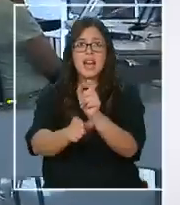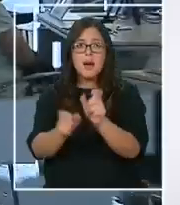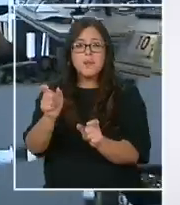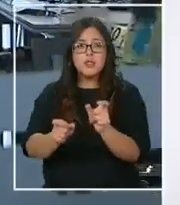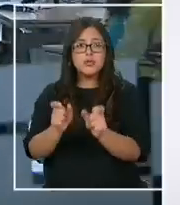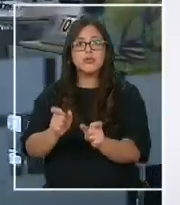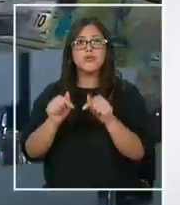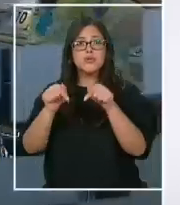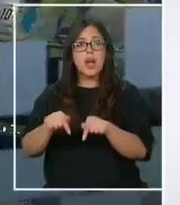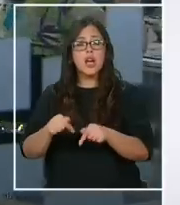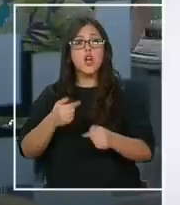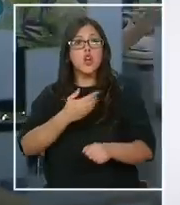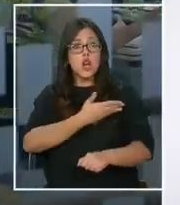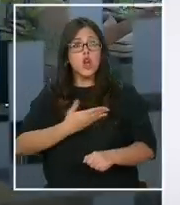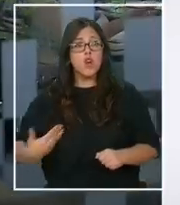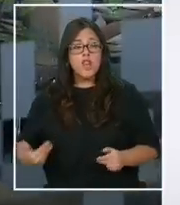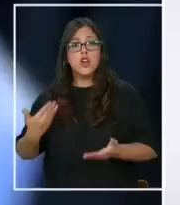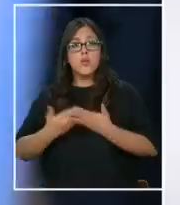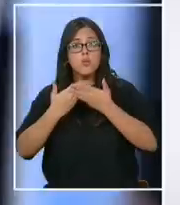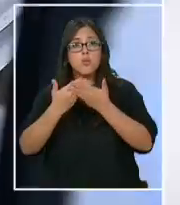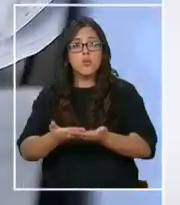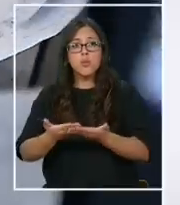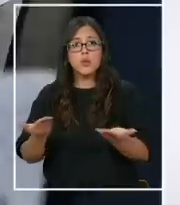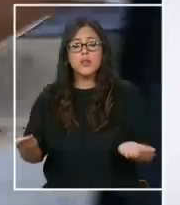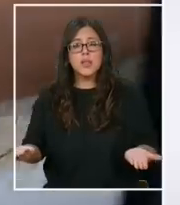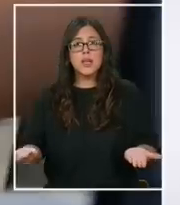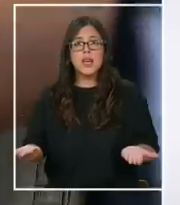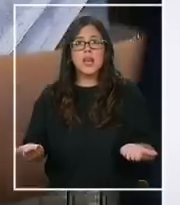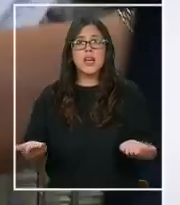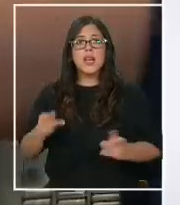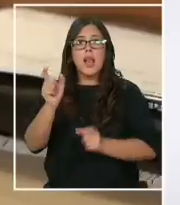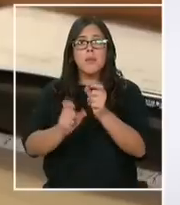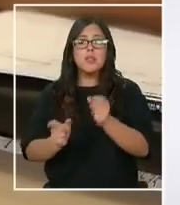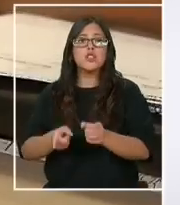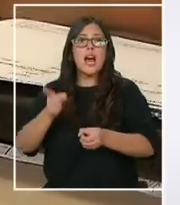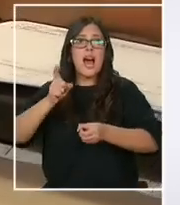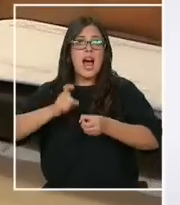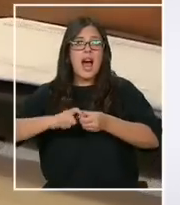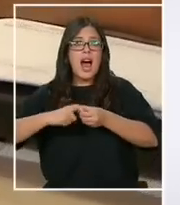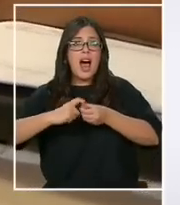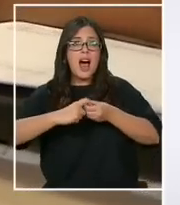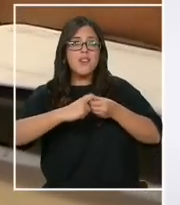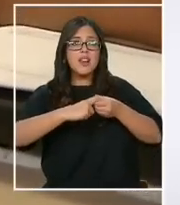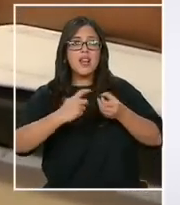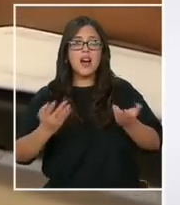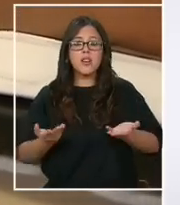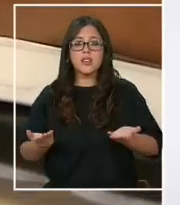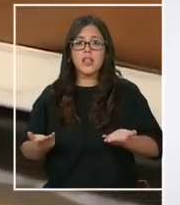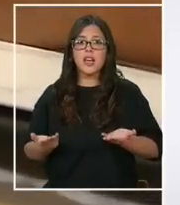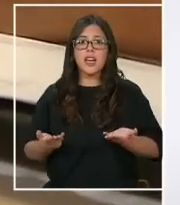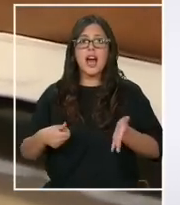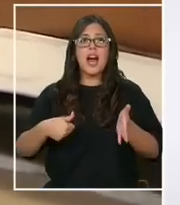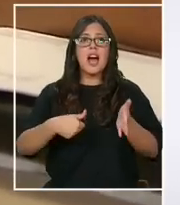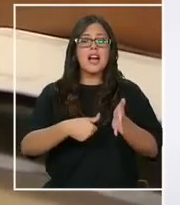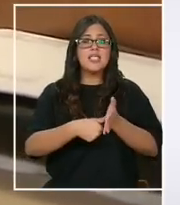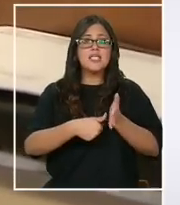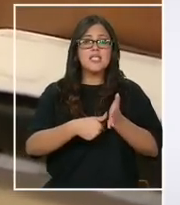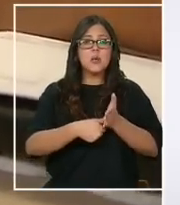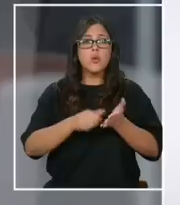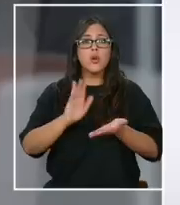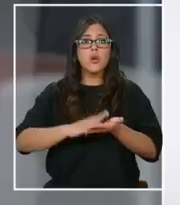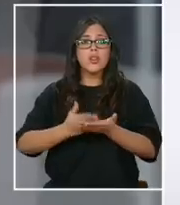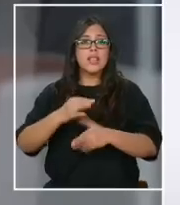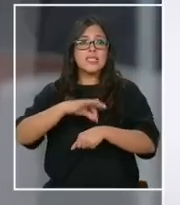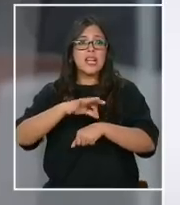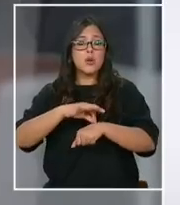el centro de lo que el gobierno ha propuesto son precisamente los afiliados y afiliadas al seguro de salud privado.